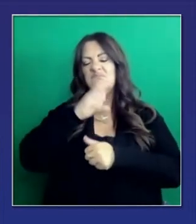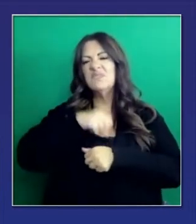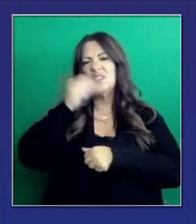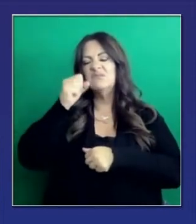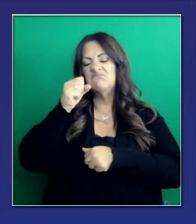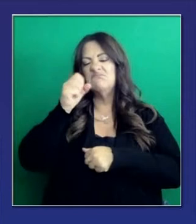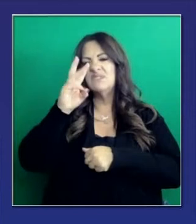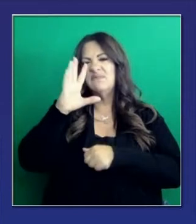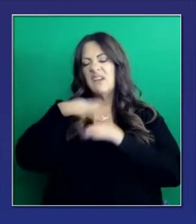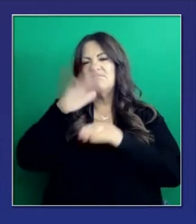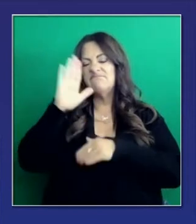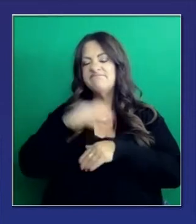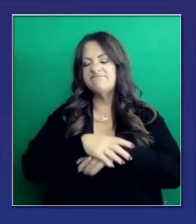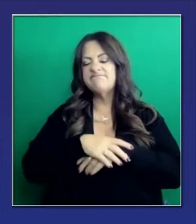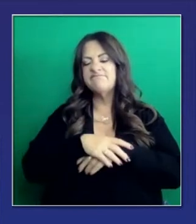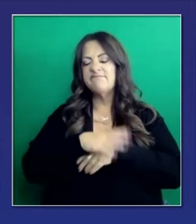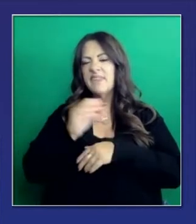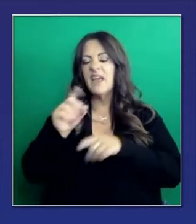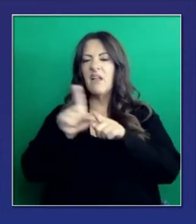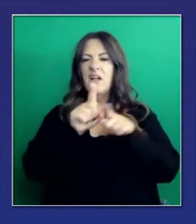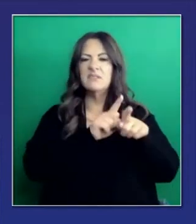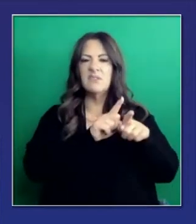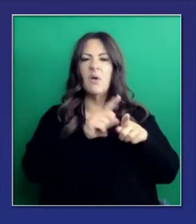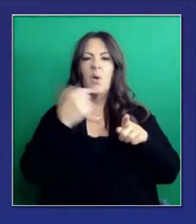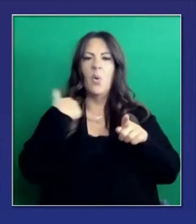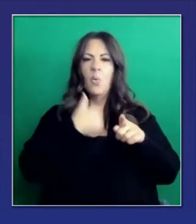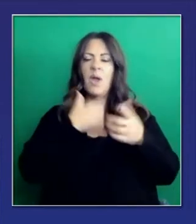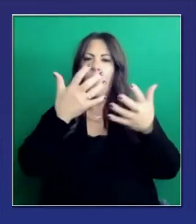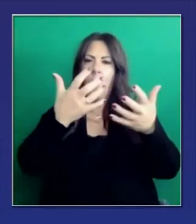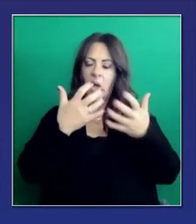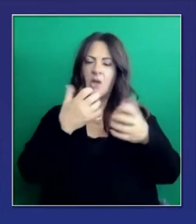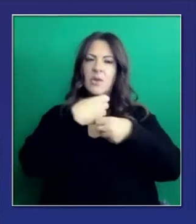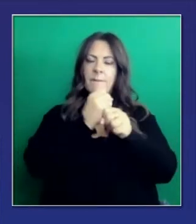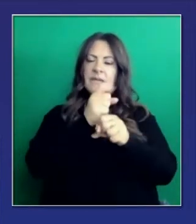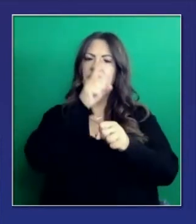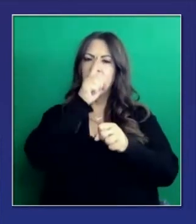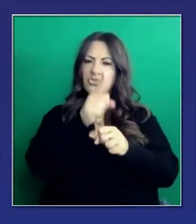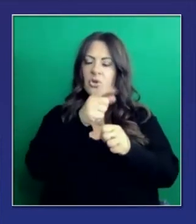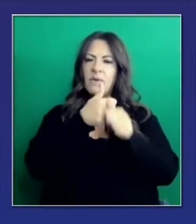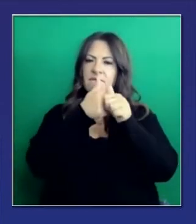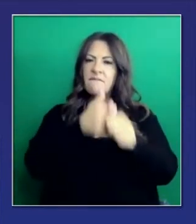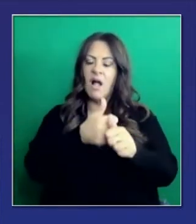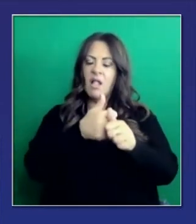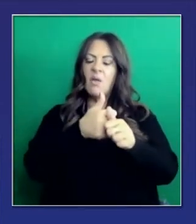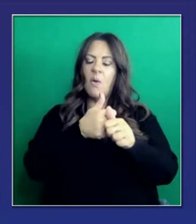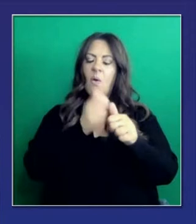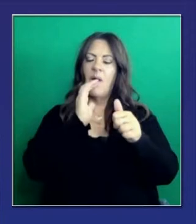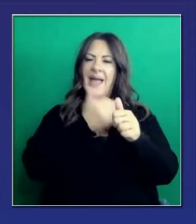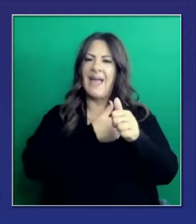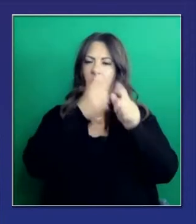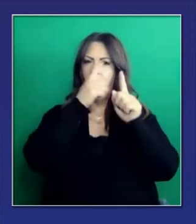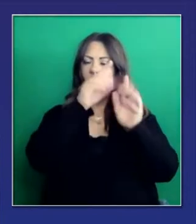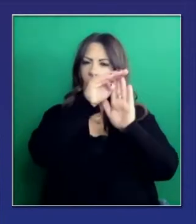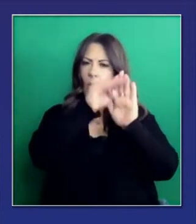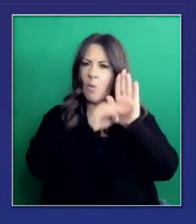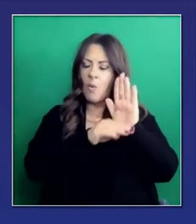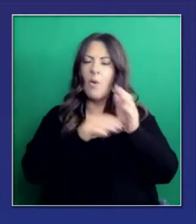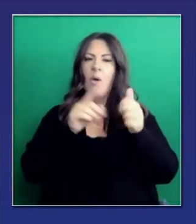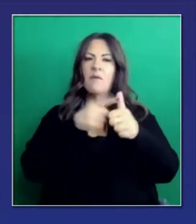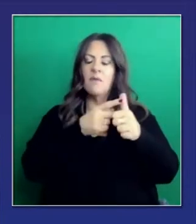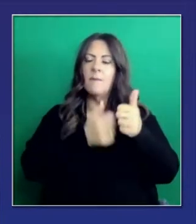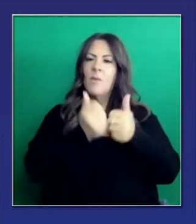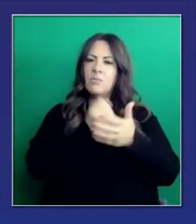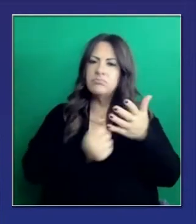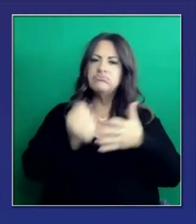salud sigan también y ese sea el grupo, el nivel inicial consistente con el centro de enfermedades del